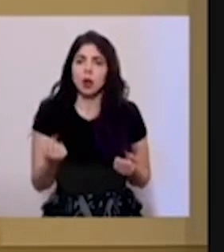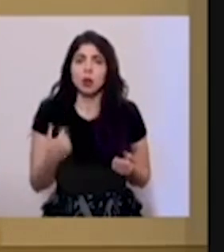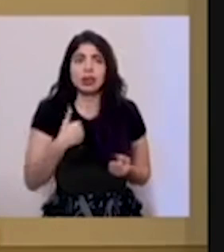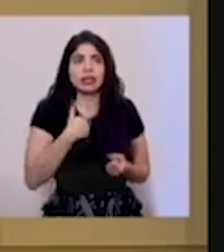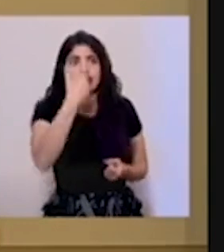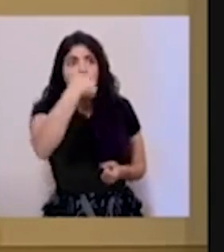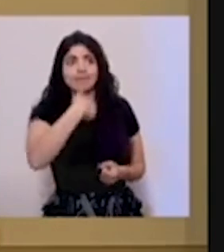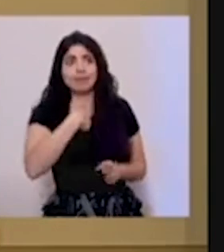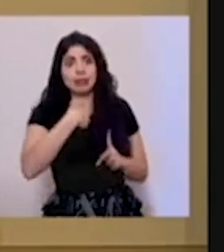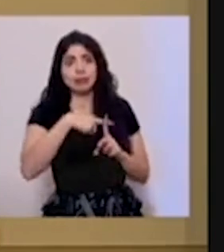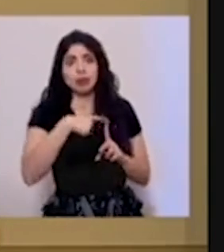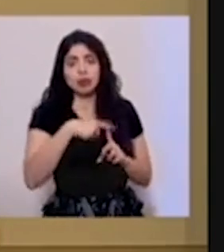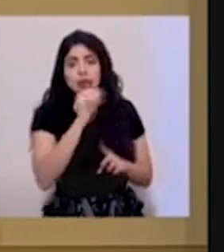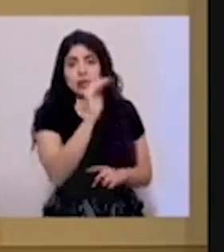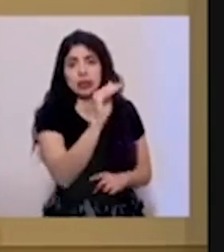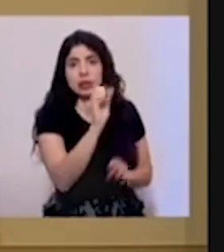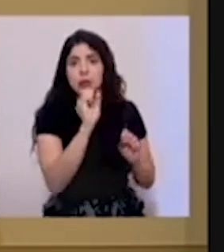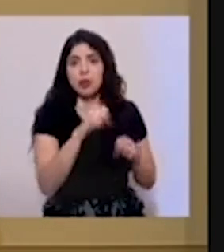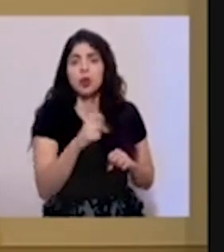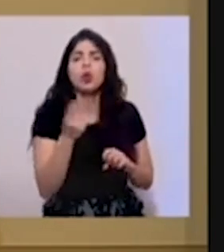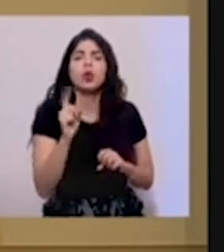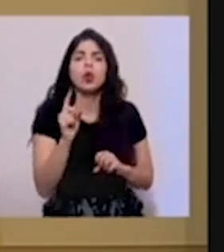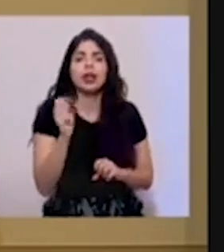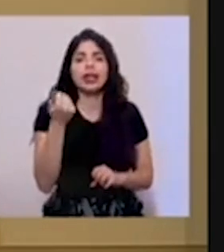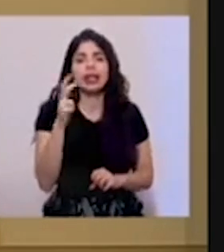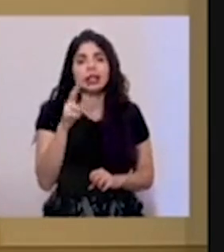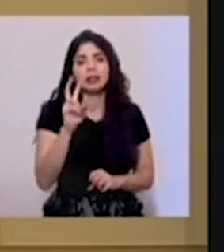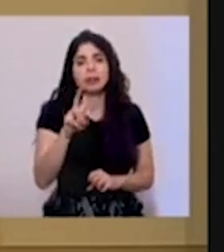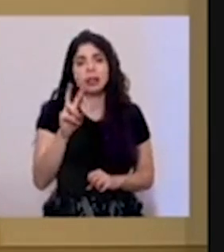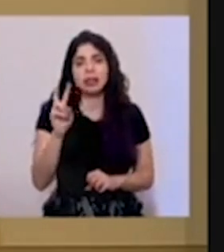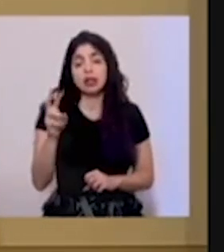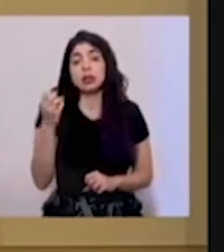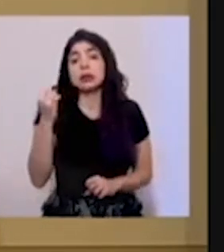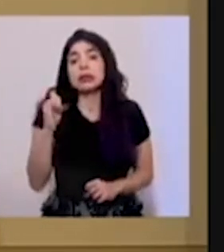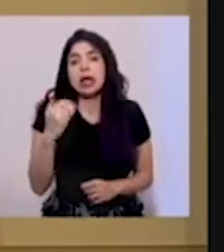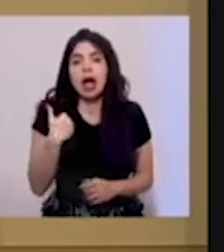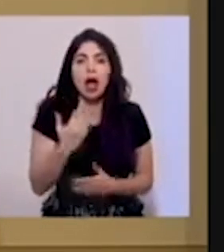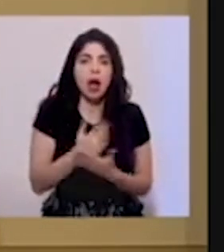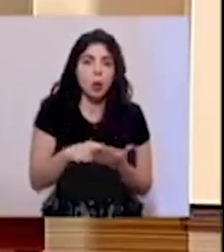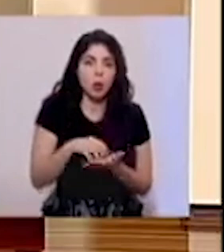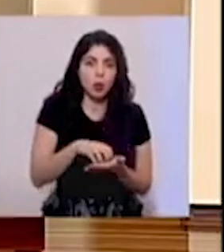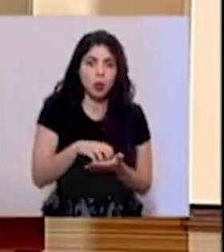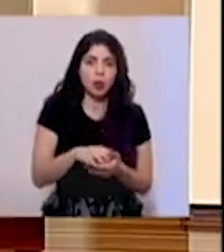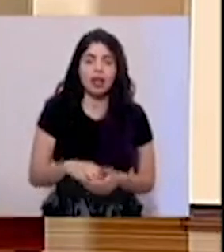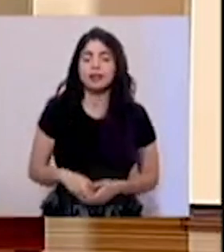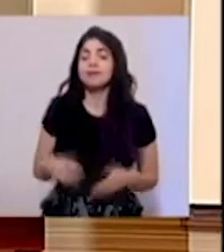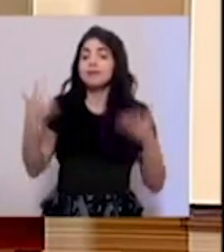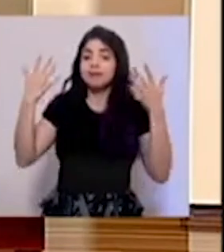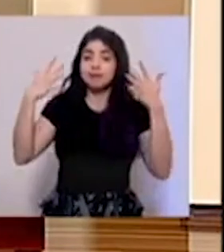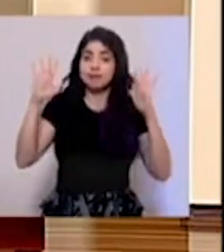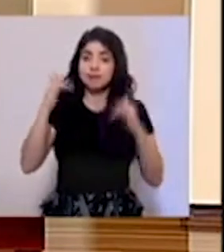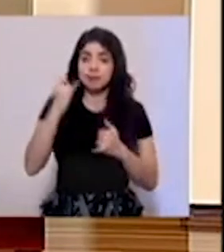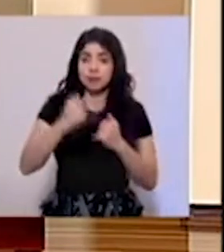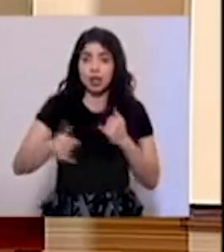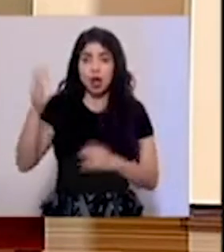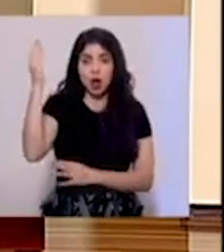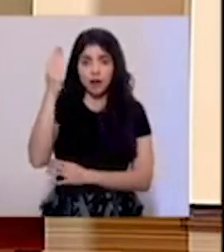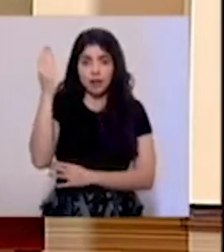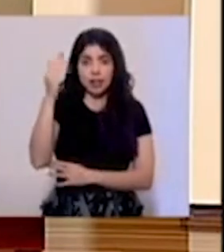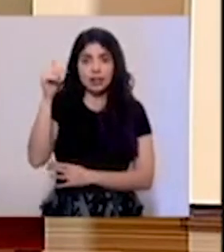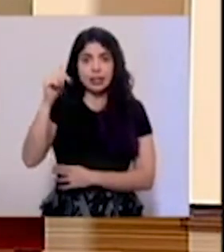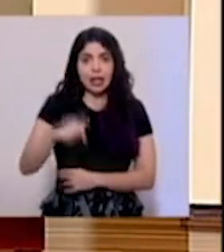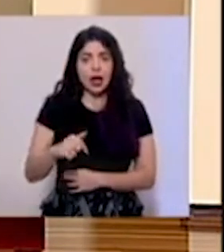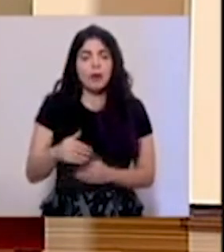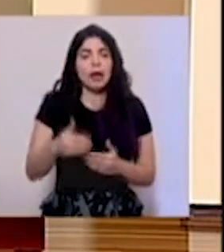positivo, ¿verdad?, al 1322, si es que tuviera alguna duda. Damos por concluida esta conferencia de